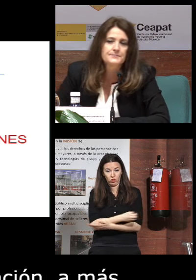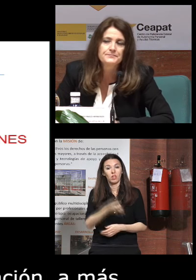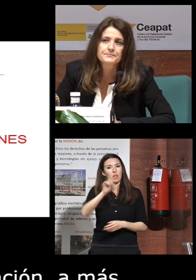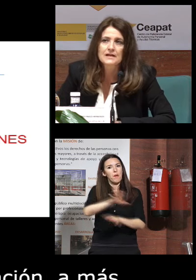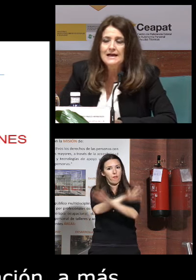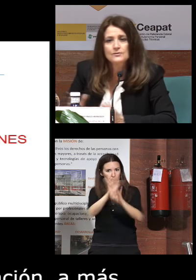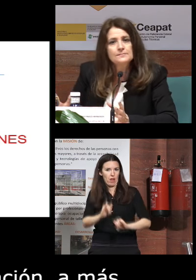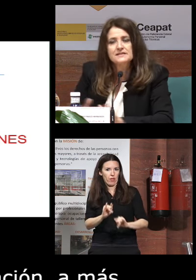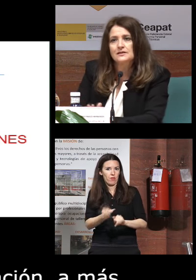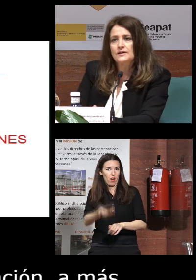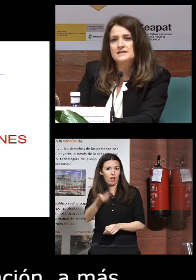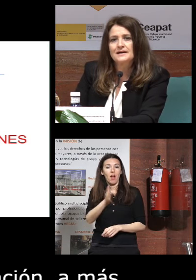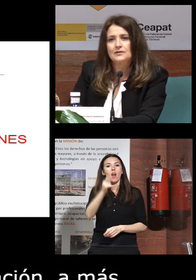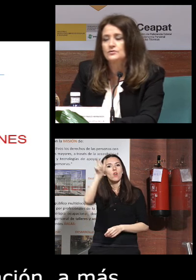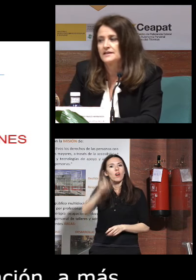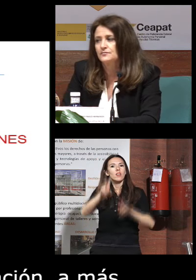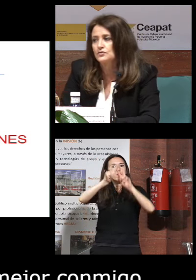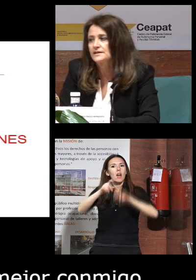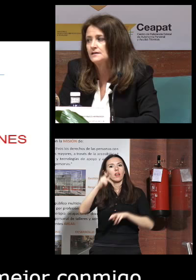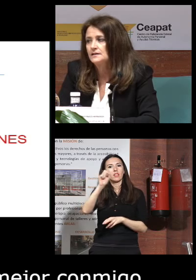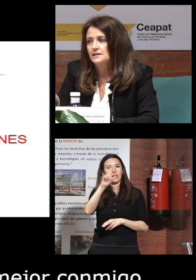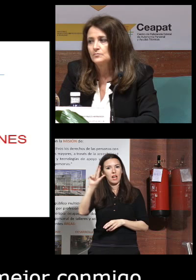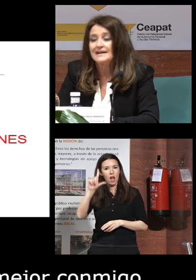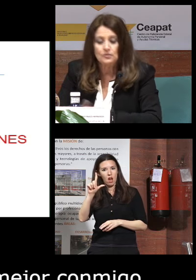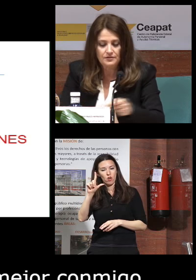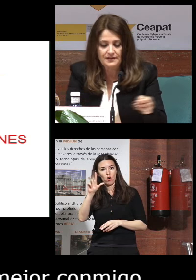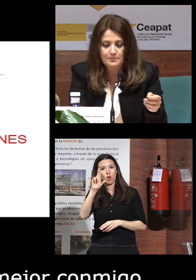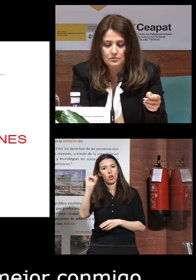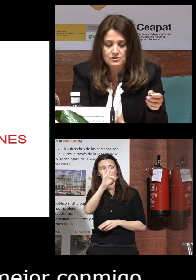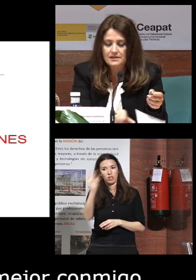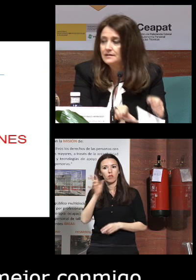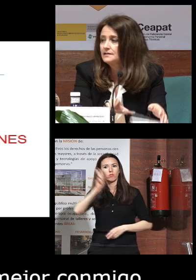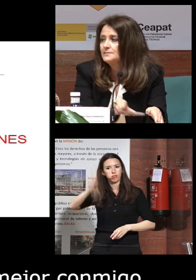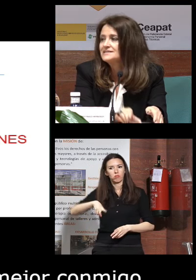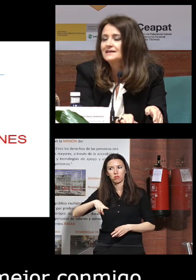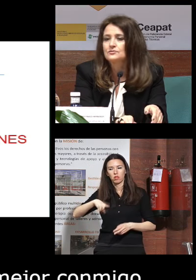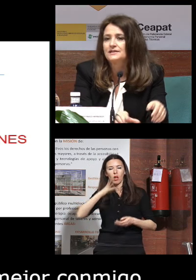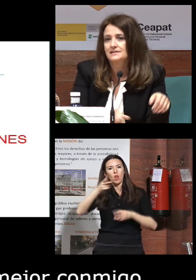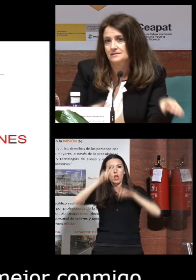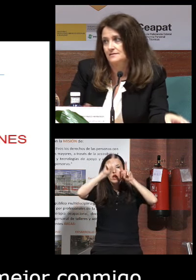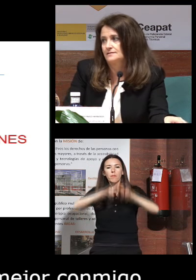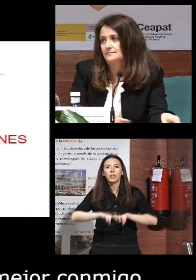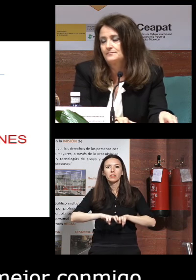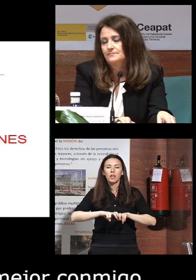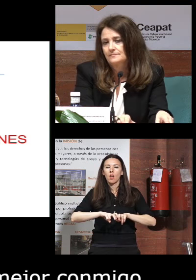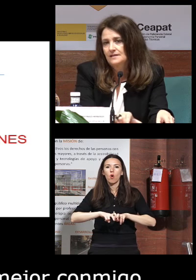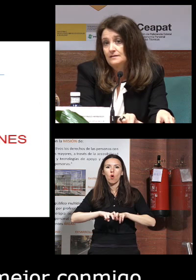felicidad hay una investigadora que se llama Carlos Riff muy reconocida por los investigadores que es